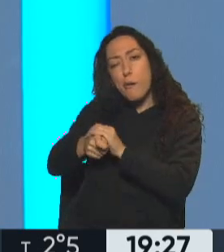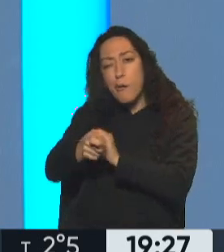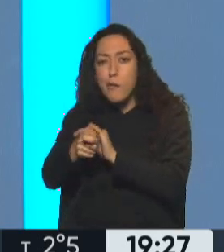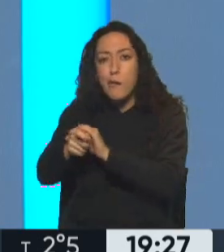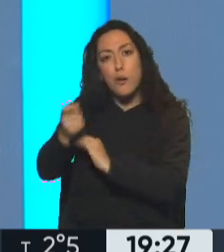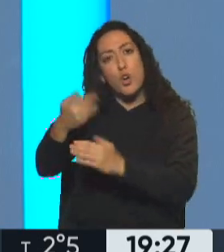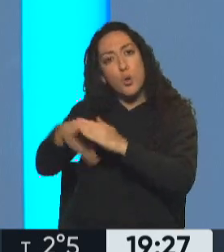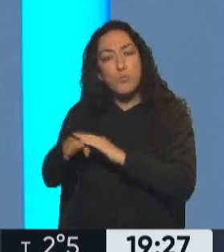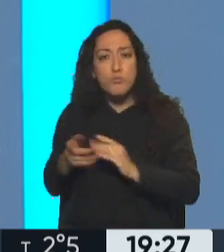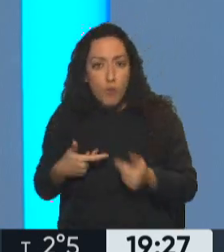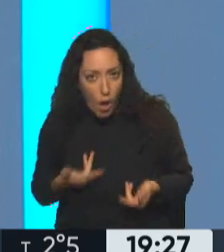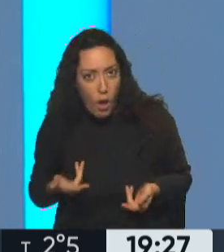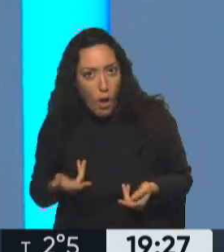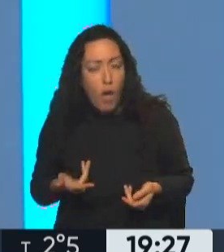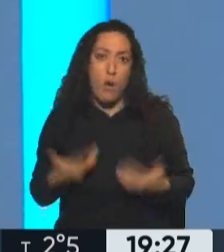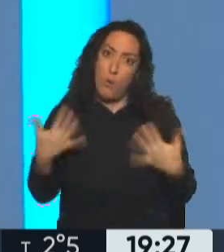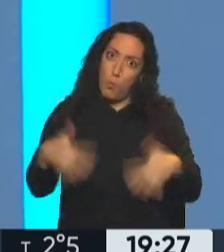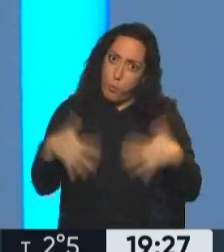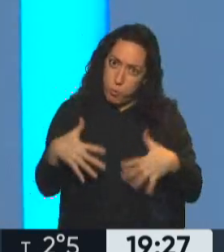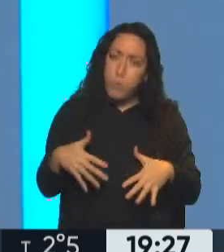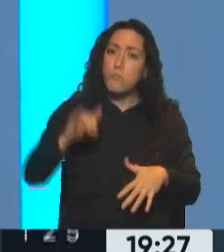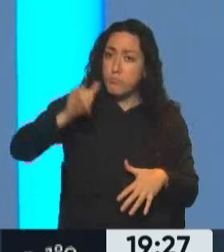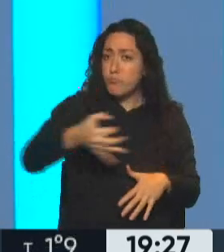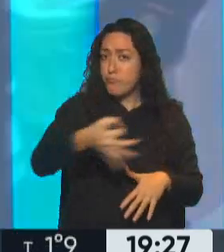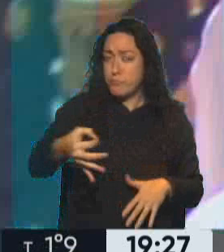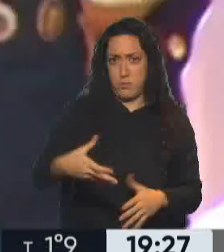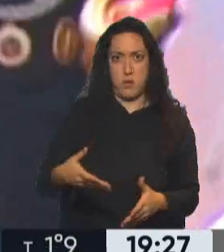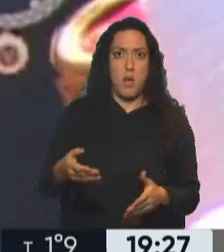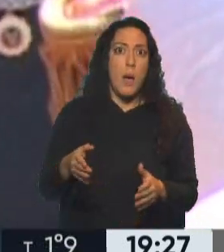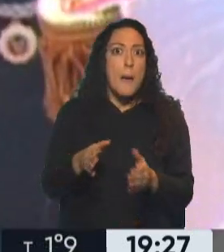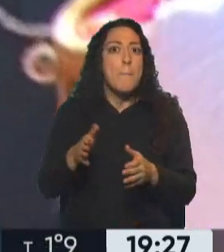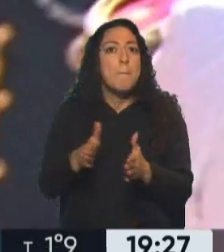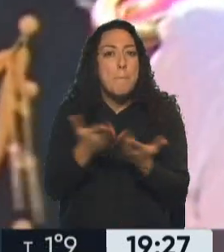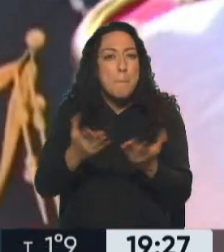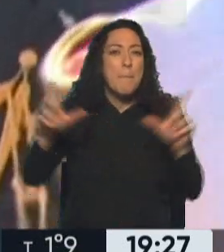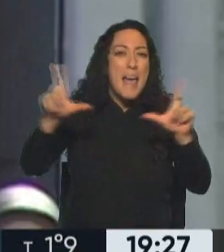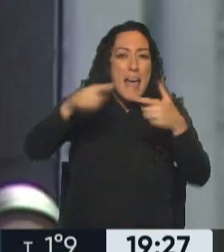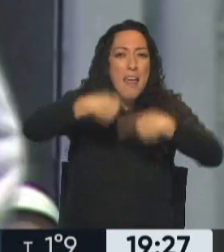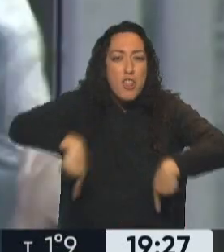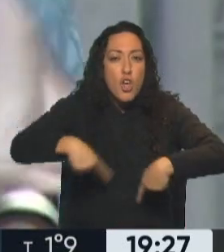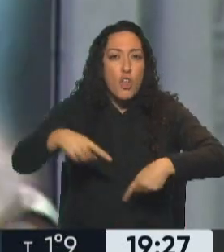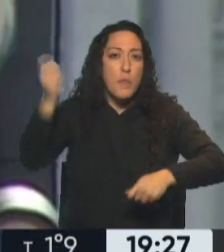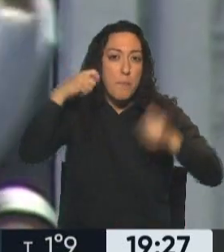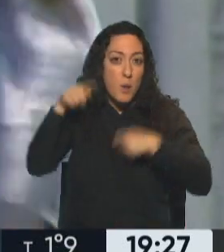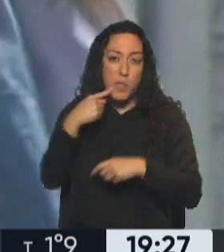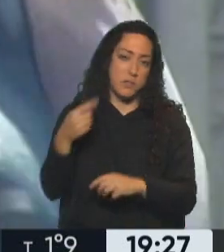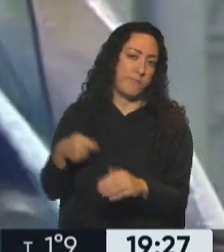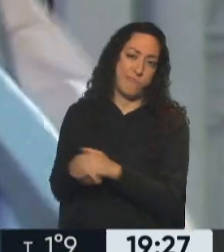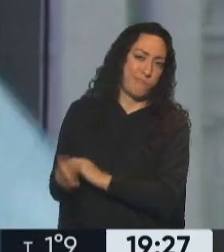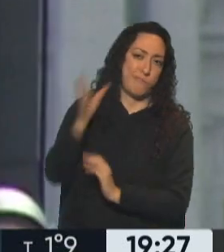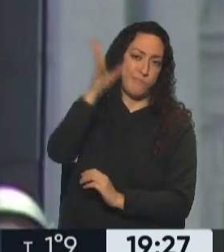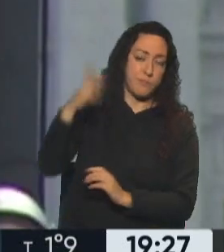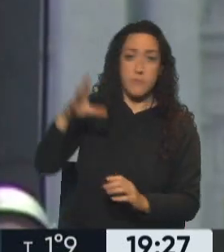De hecho es significativamente corrupto, así lo titulaban los medios paraguayos. Esto, bueno, se deriva, habló el